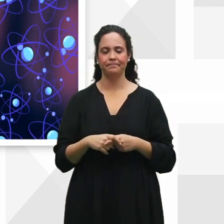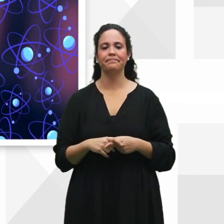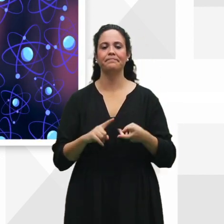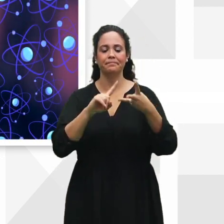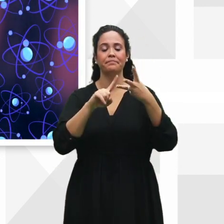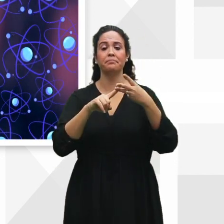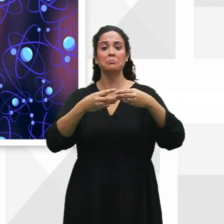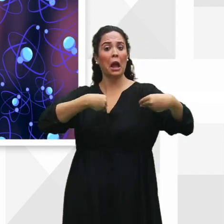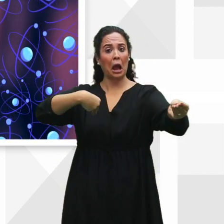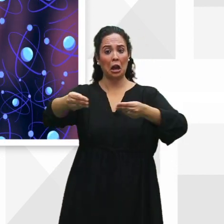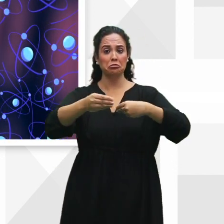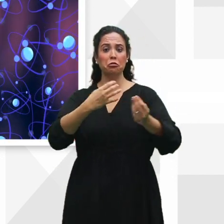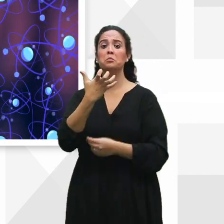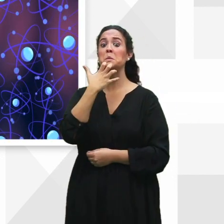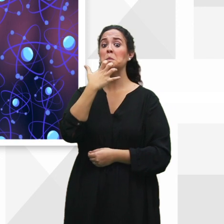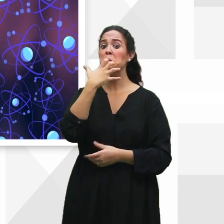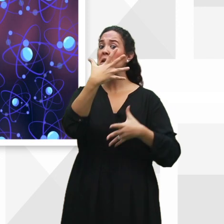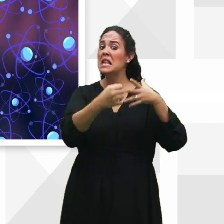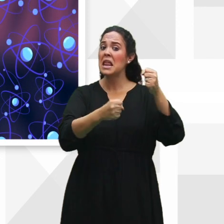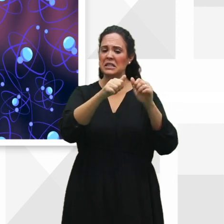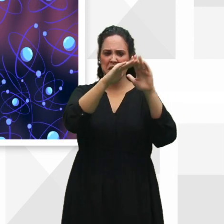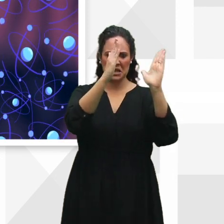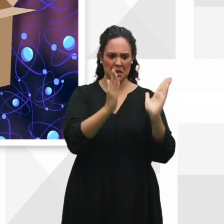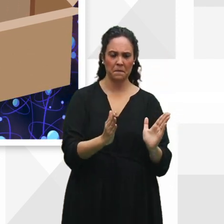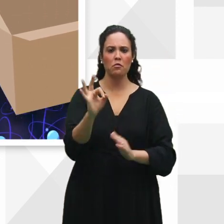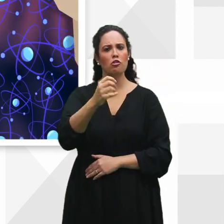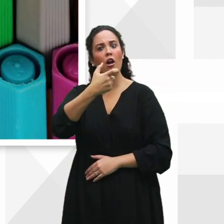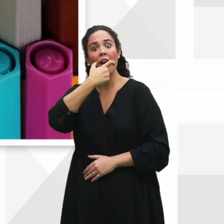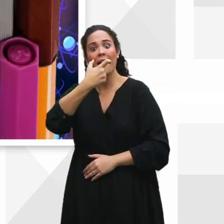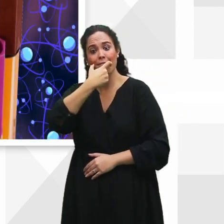Cartón, por ejemplo, de bricks de leche o cajas de galletas.